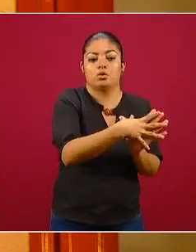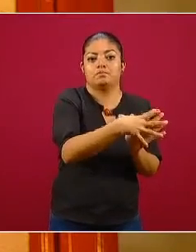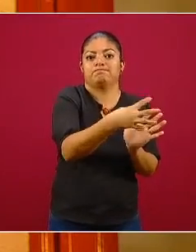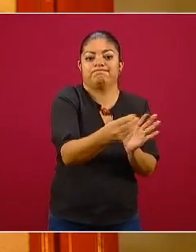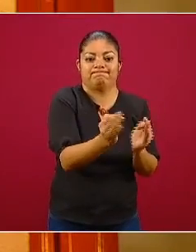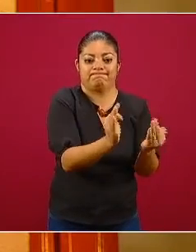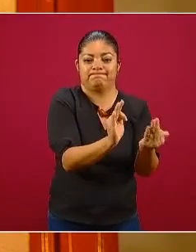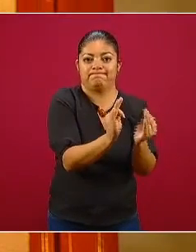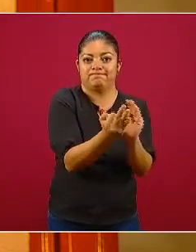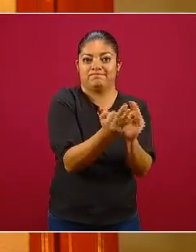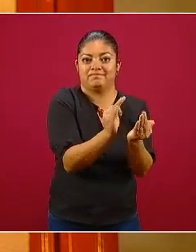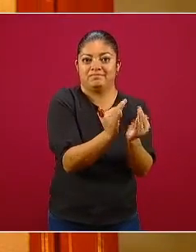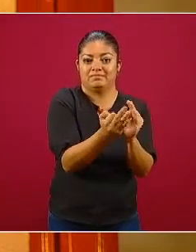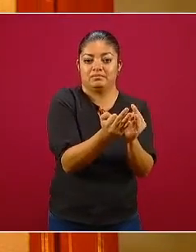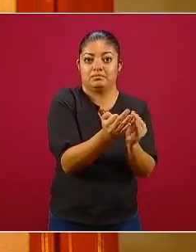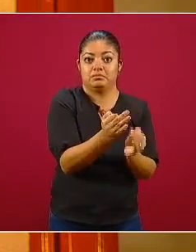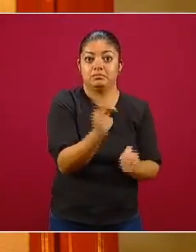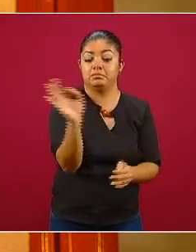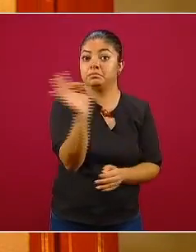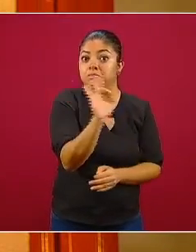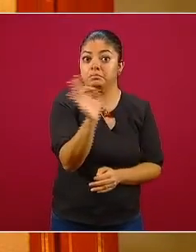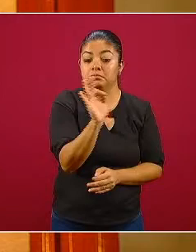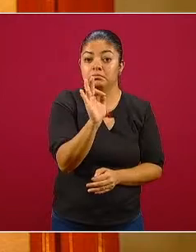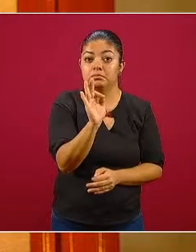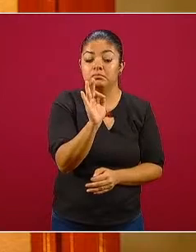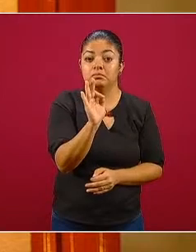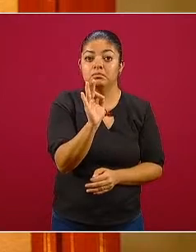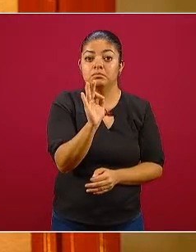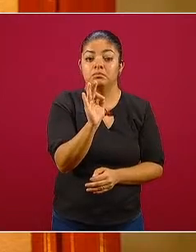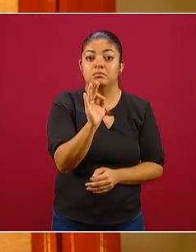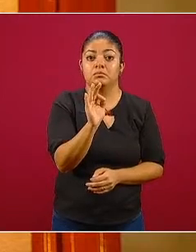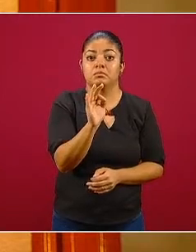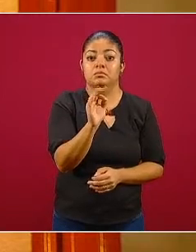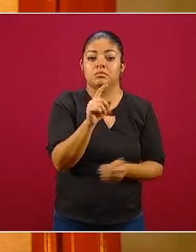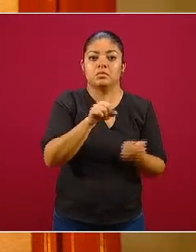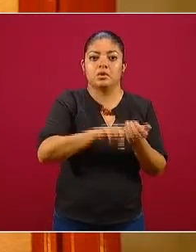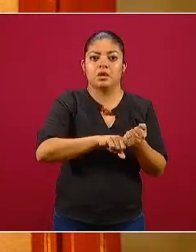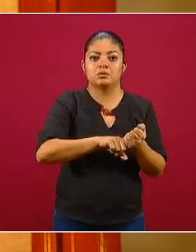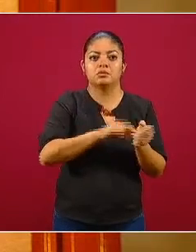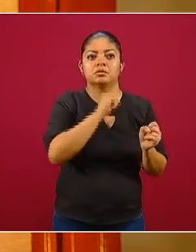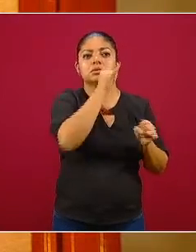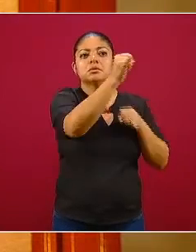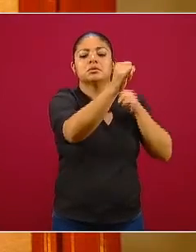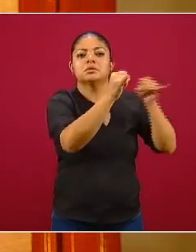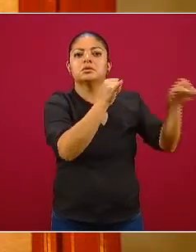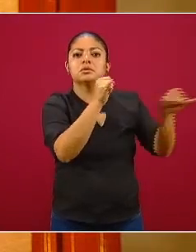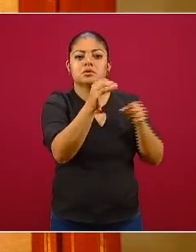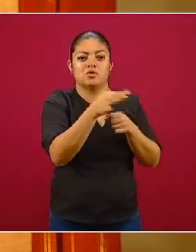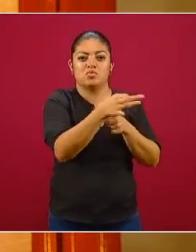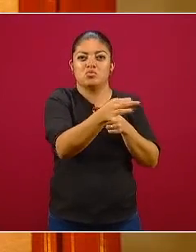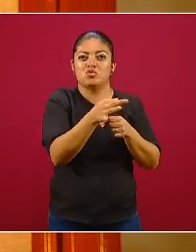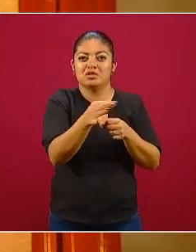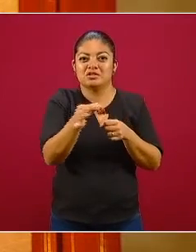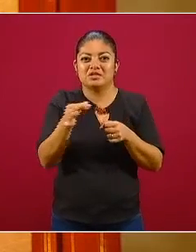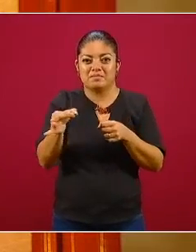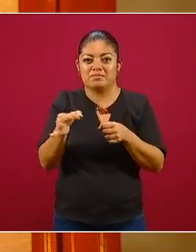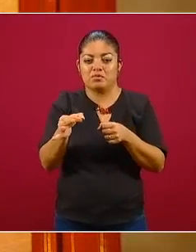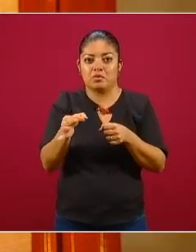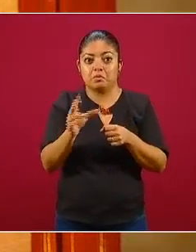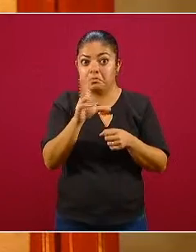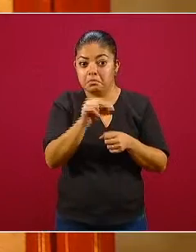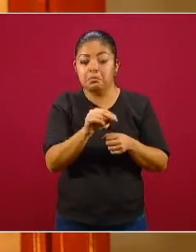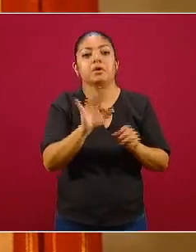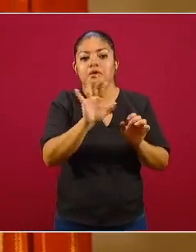considera la ocurrencia de los casos de dispersos que están en los municipios sobre todo rurales entonces la